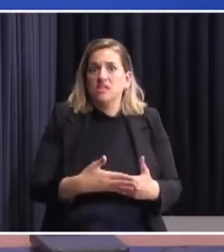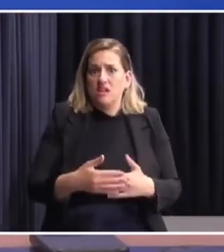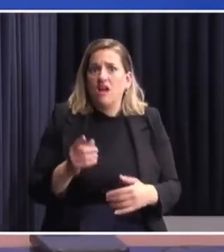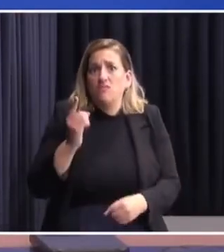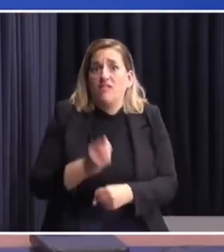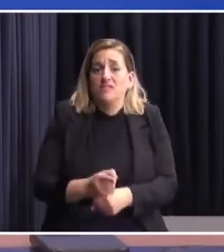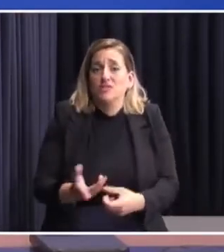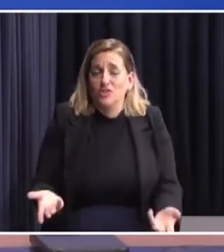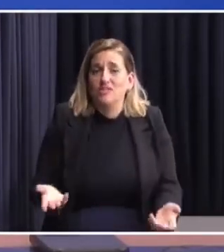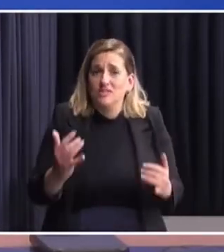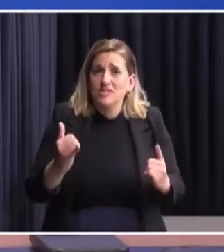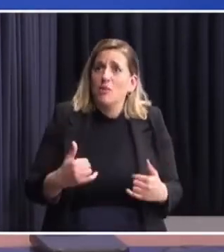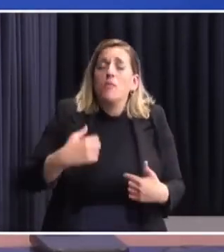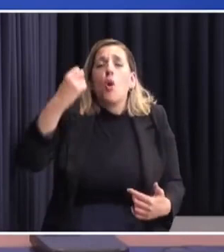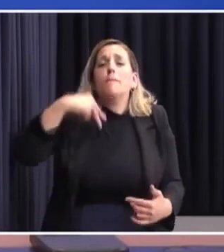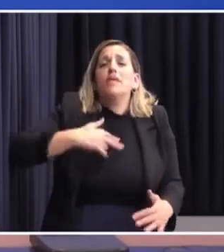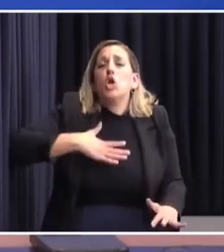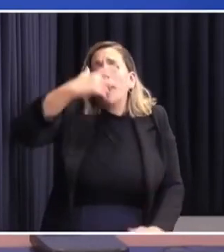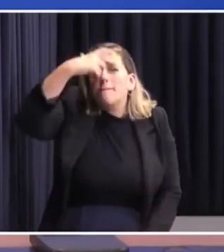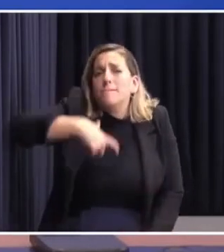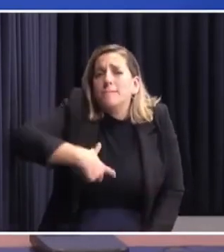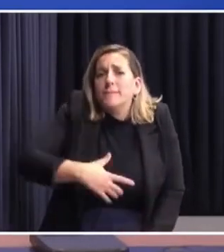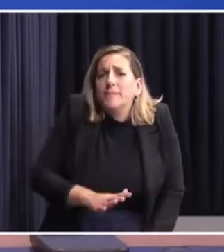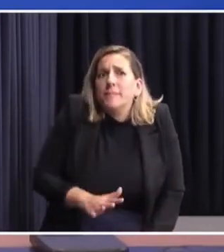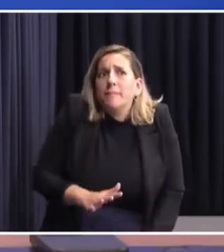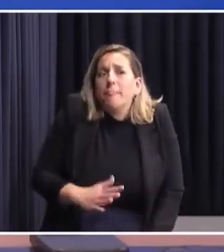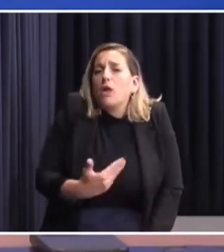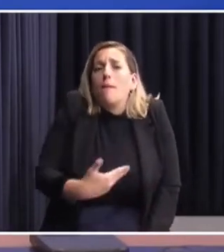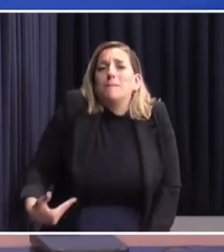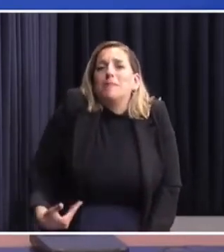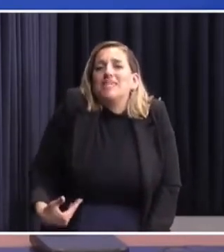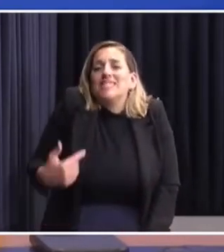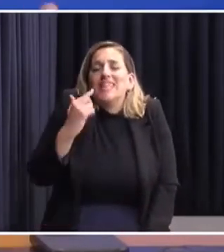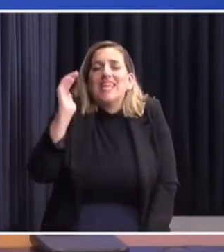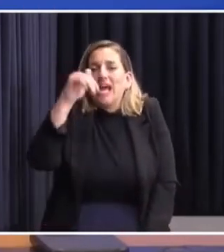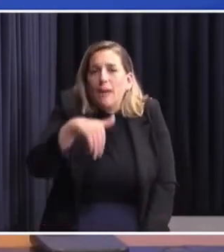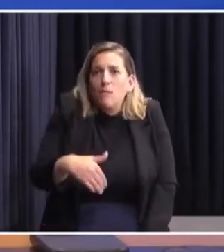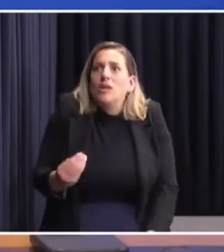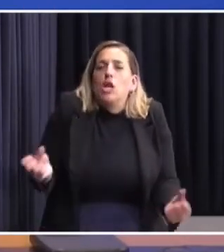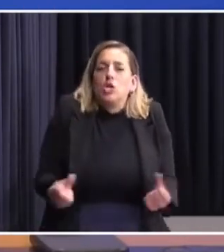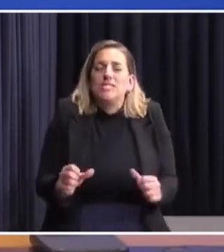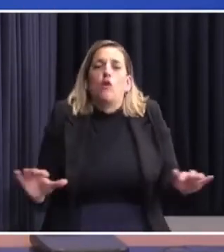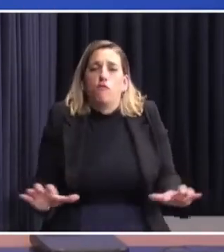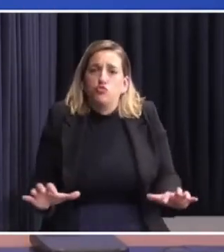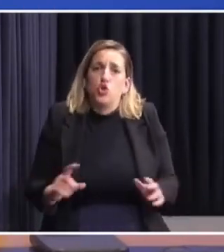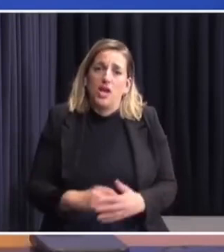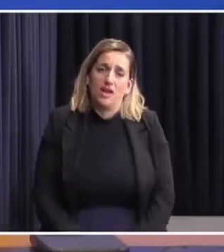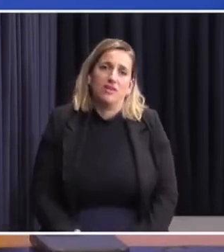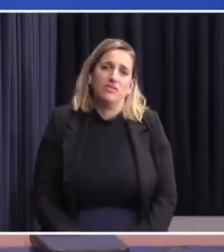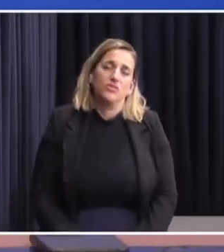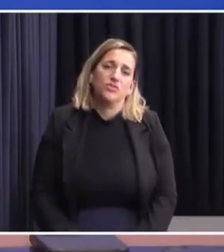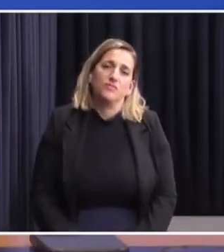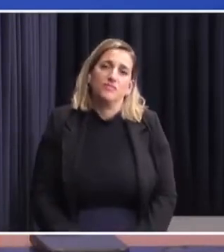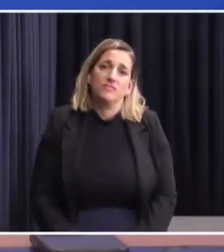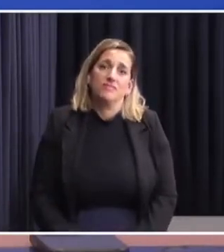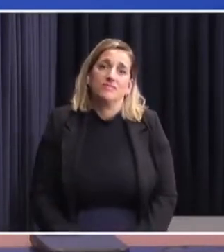a hacer una decisión. Especialmente mi opinión como Presidente de la República, de lo que hicieron los funcionarios que estaban en